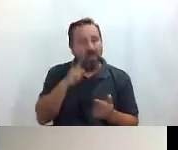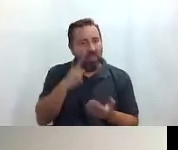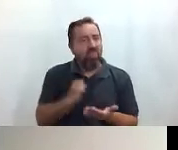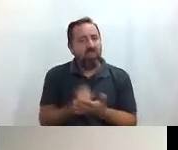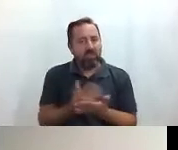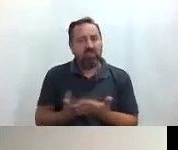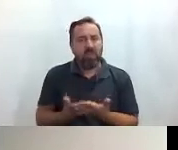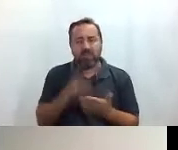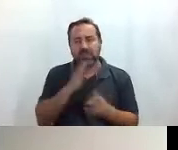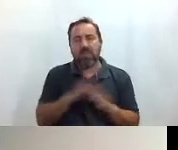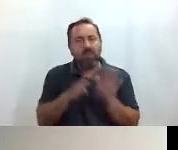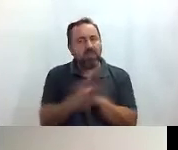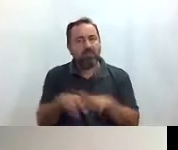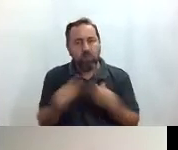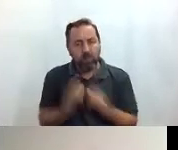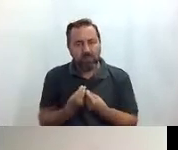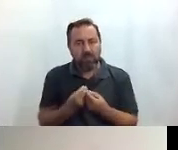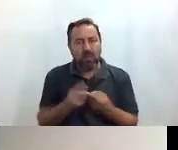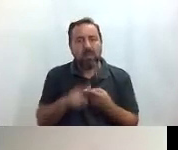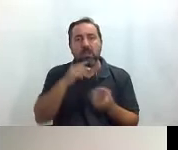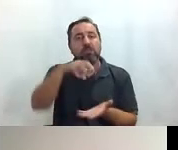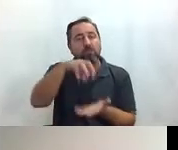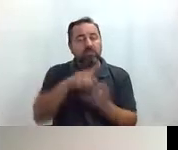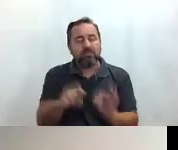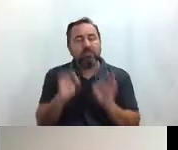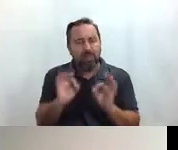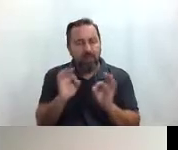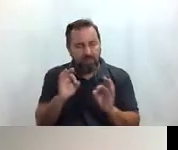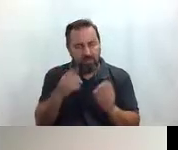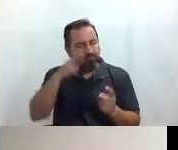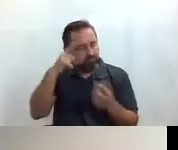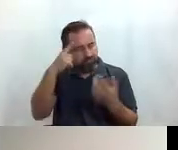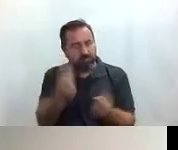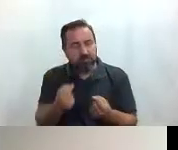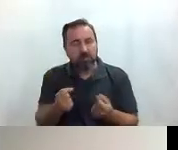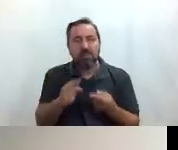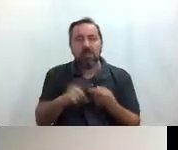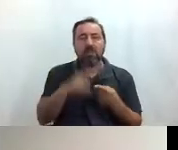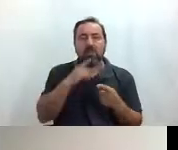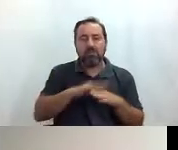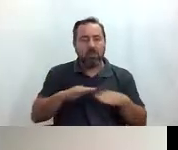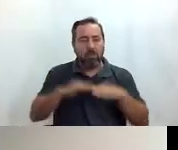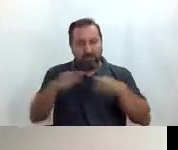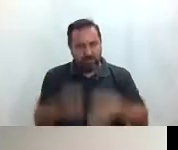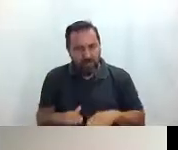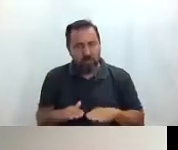accesibilidad universal. Entonces tenemos un puesto de información especializado con un mostrador más bajo que está a la altura